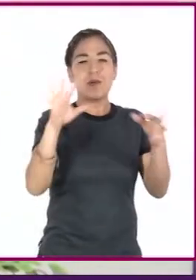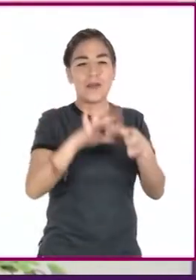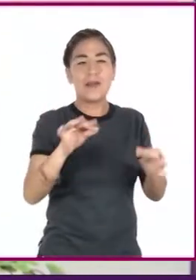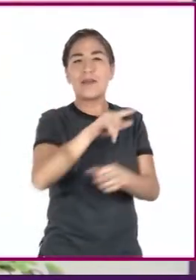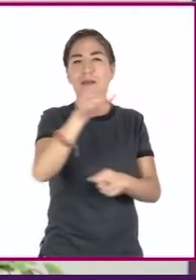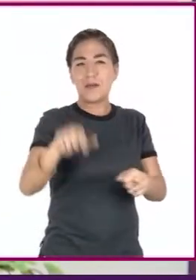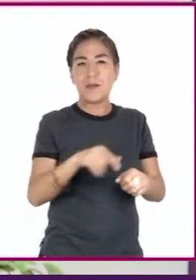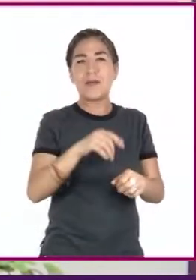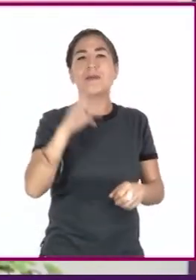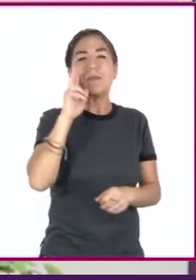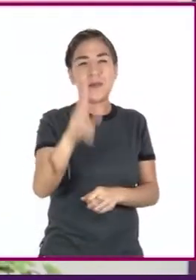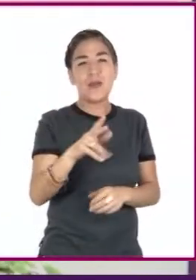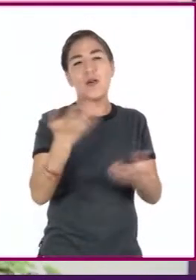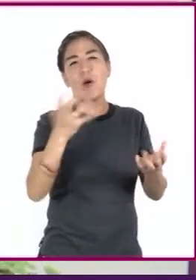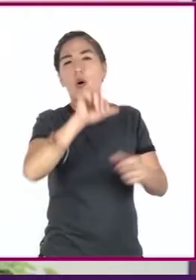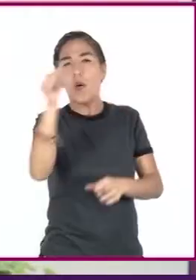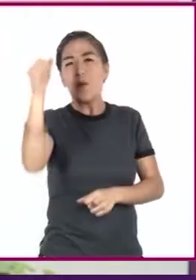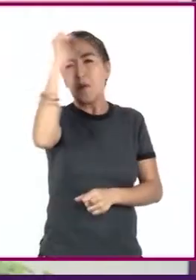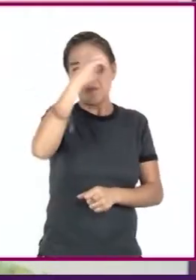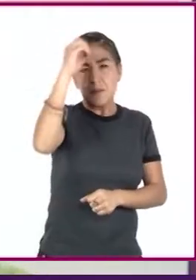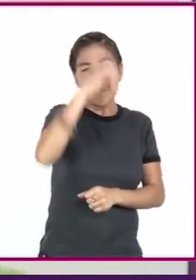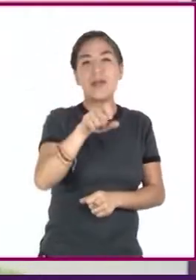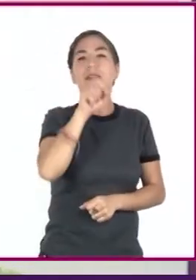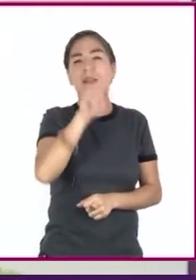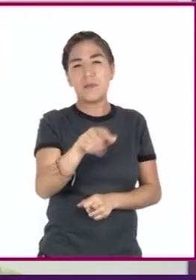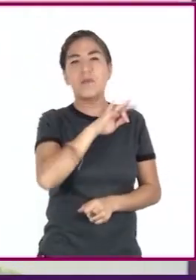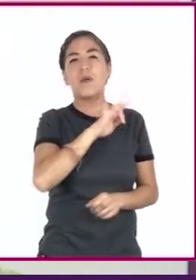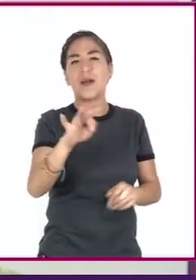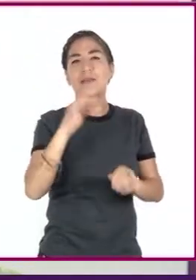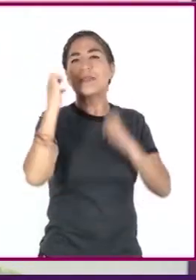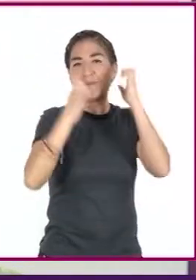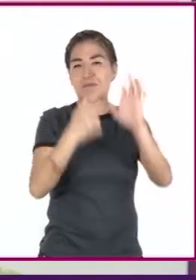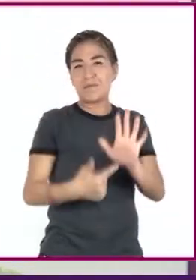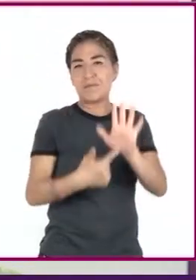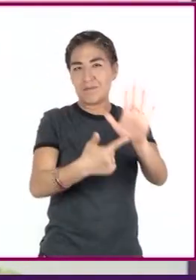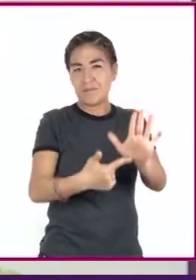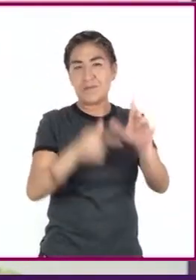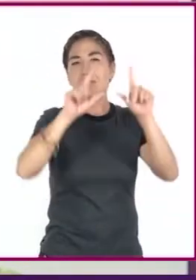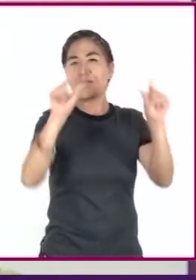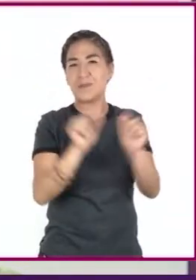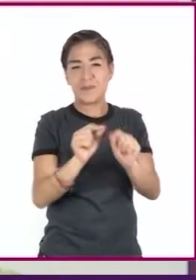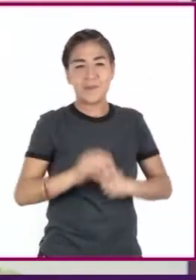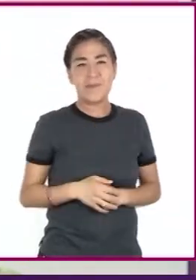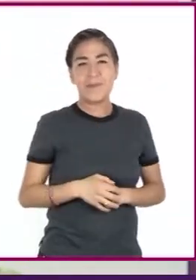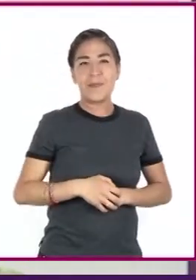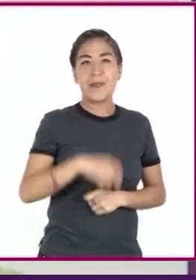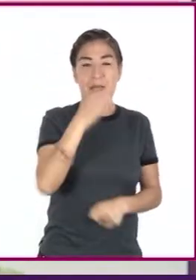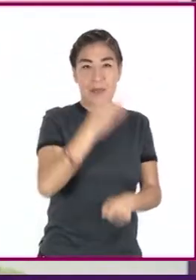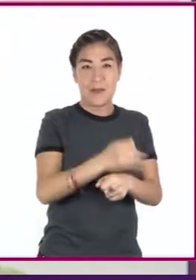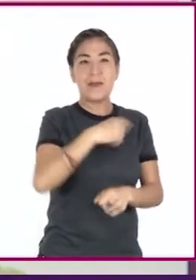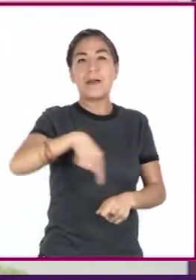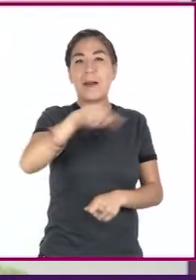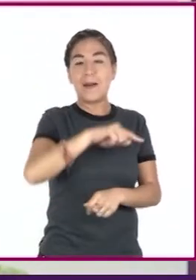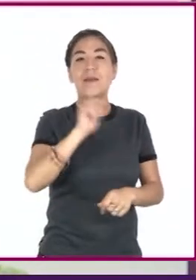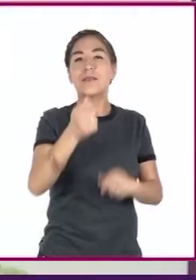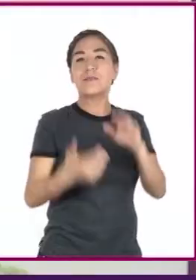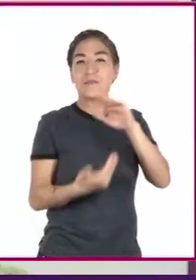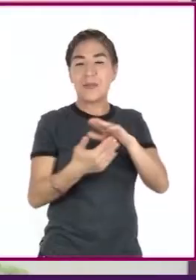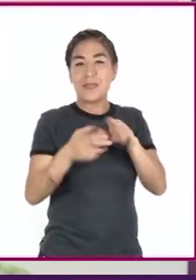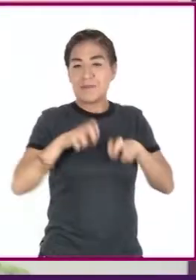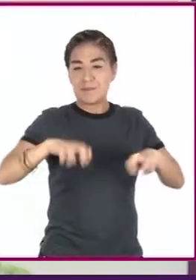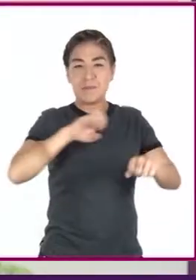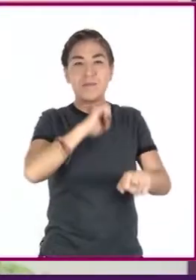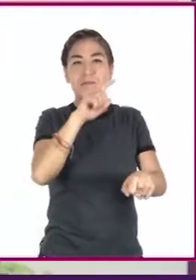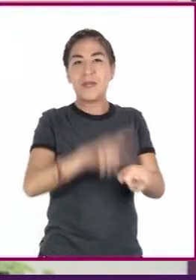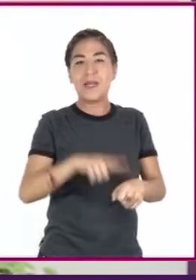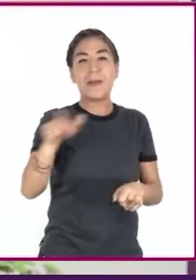completa, escuchar otras opiniones y poder exponer conclusiones. De esta mesa de especialistas de vida saludable,